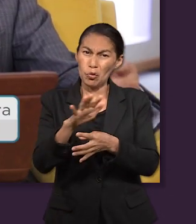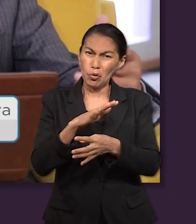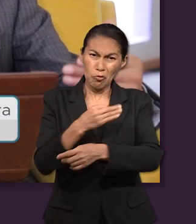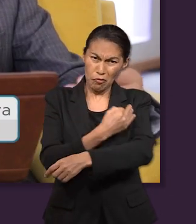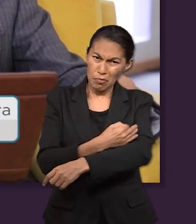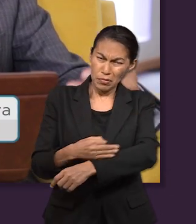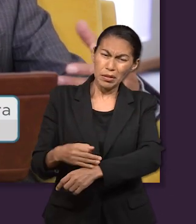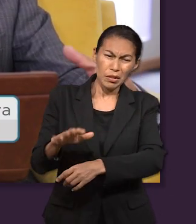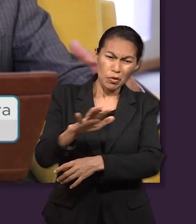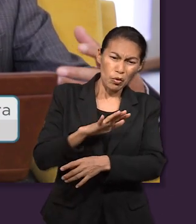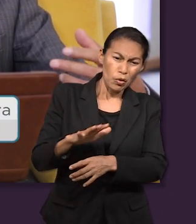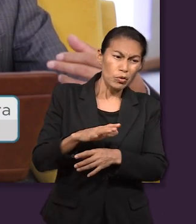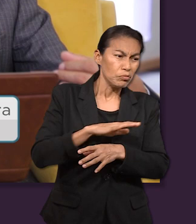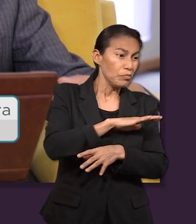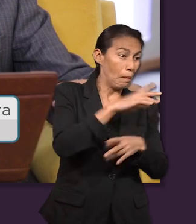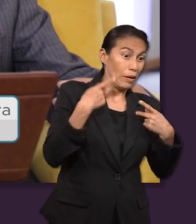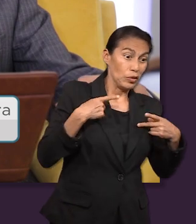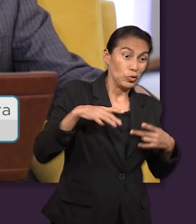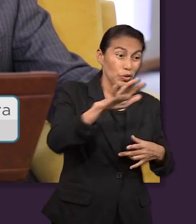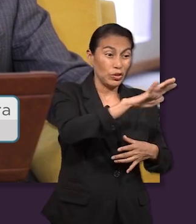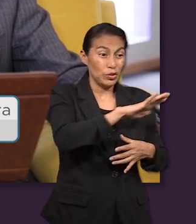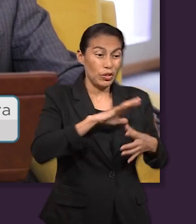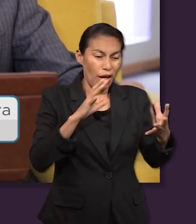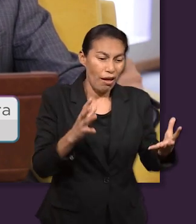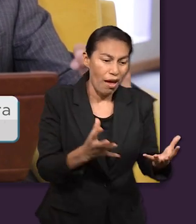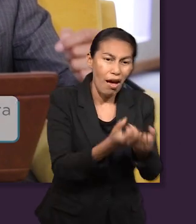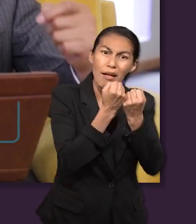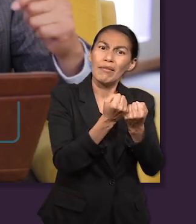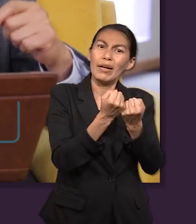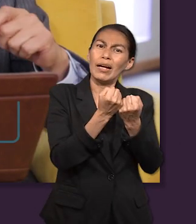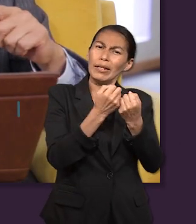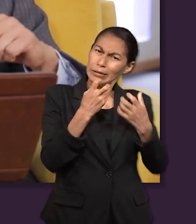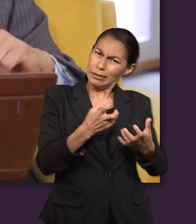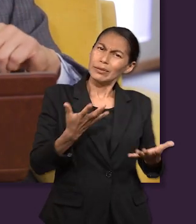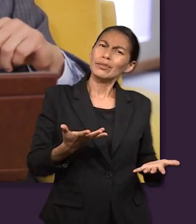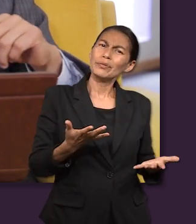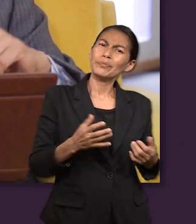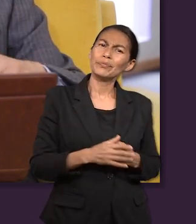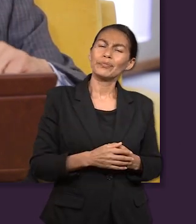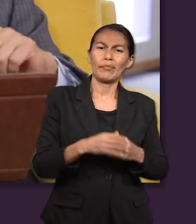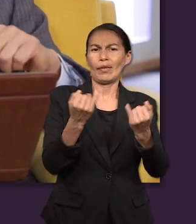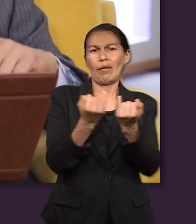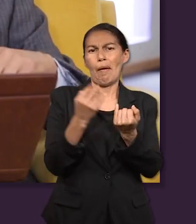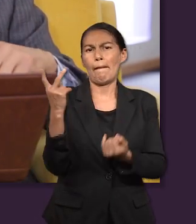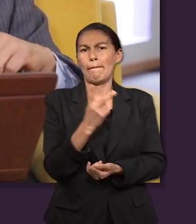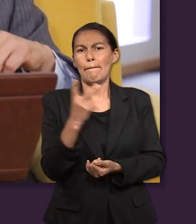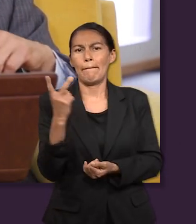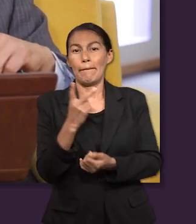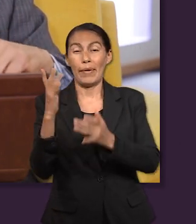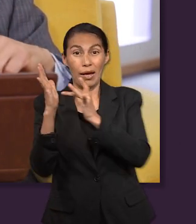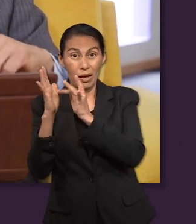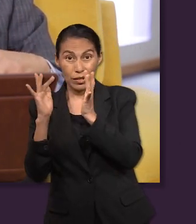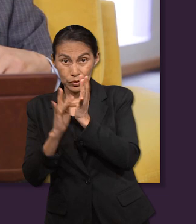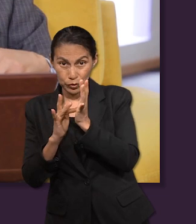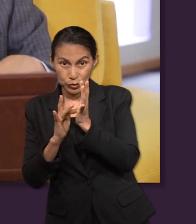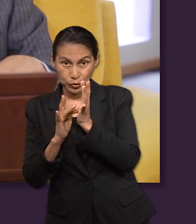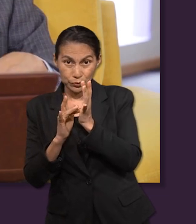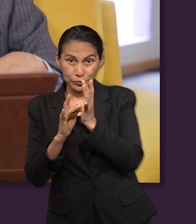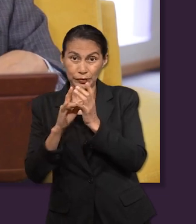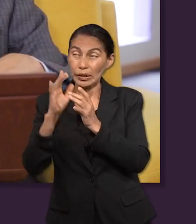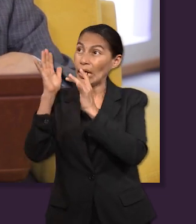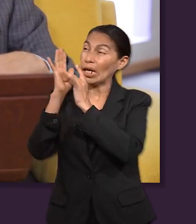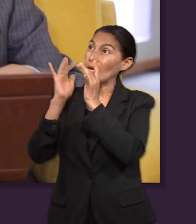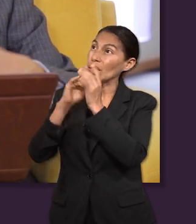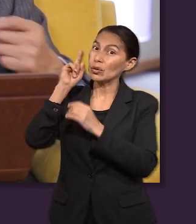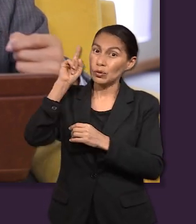que tenían parentesco con él. También tenemos que aceptar que hay algunas cosas que se asemejan a la que Cristo pasó,